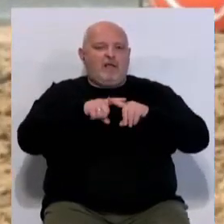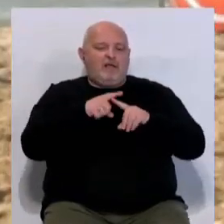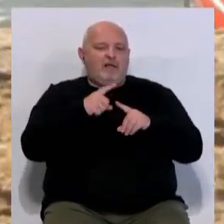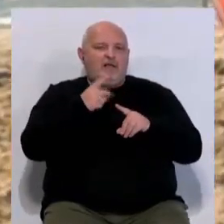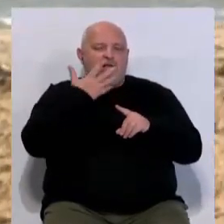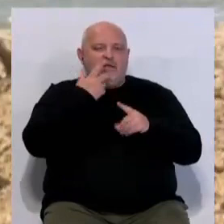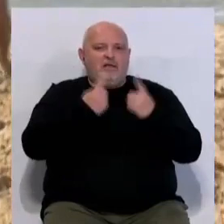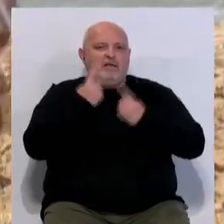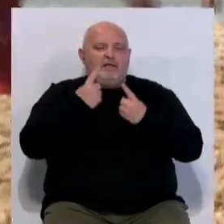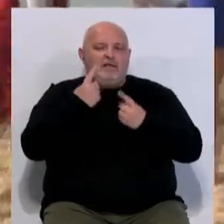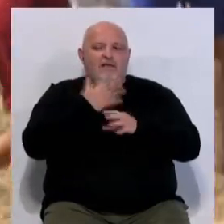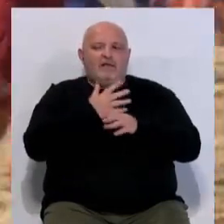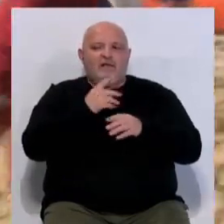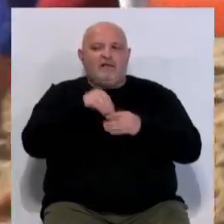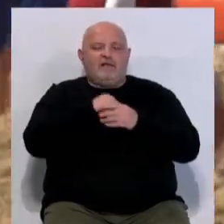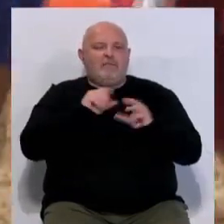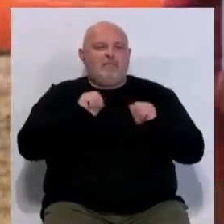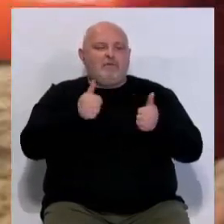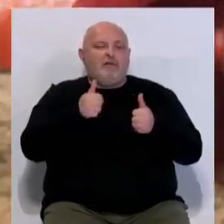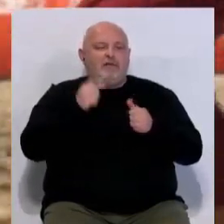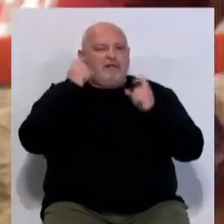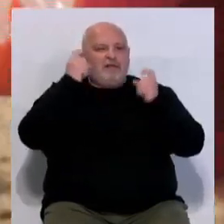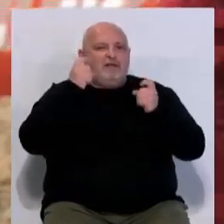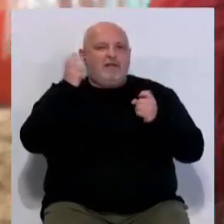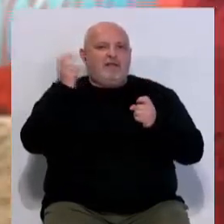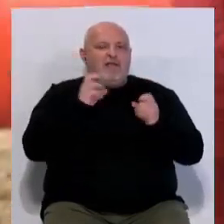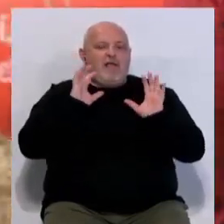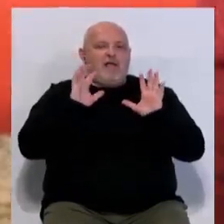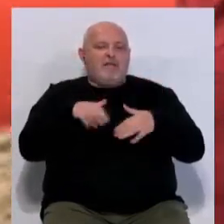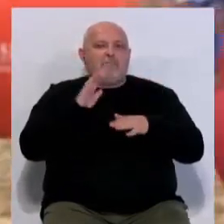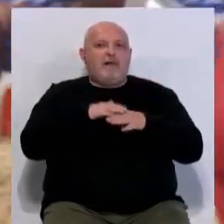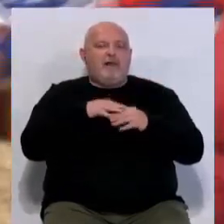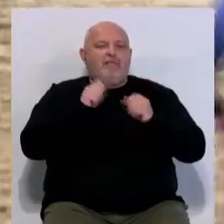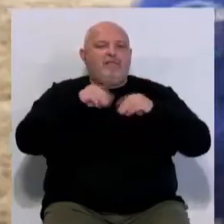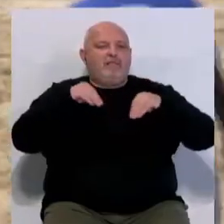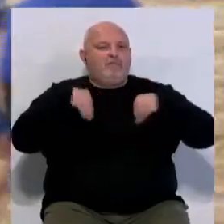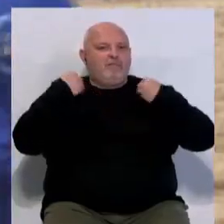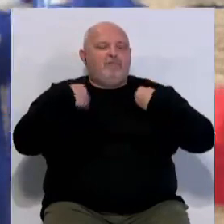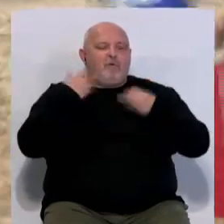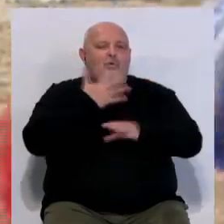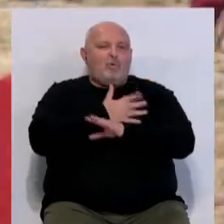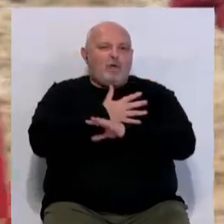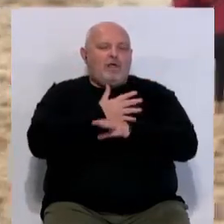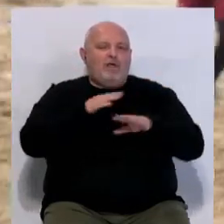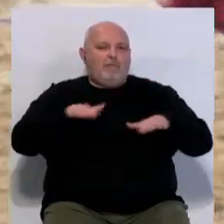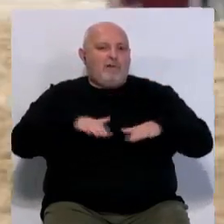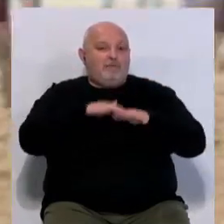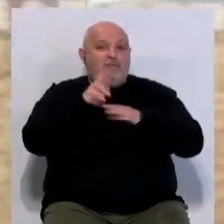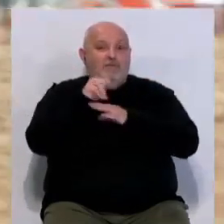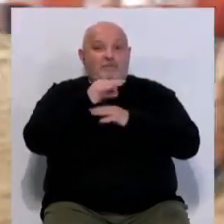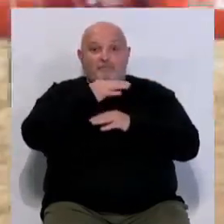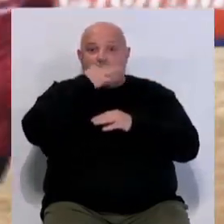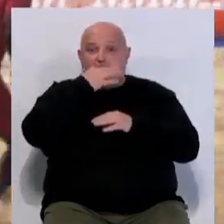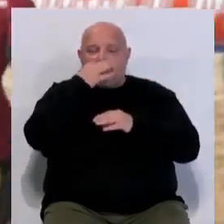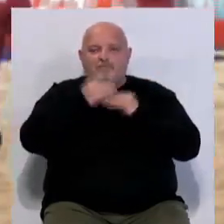perdón, desconocían los equipos donde han jugado de inicio, pero con la intención de venir a Cádiz para disfrutar del juego en la playa. El viernes por la